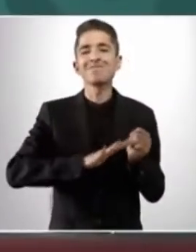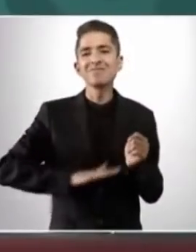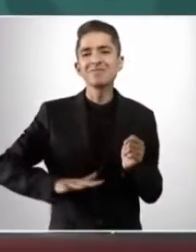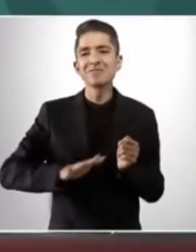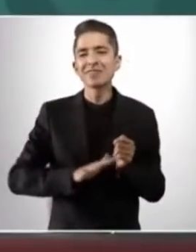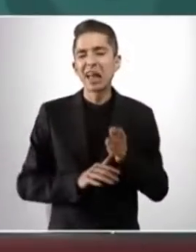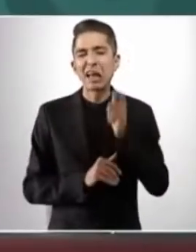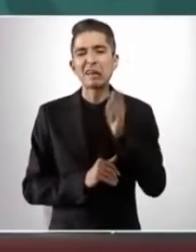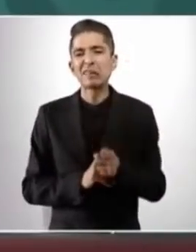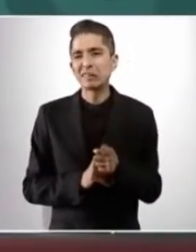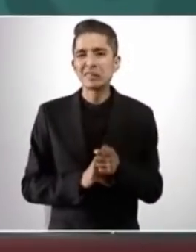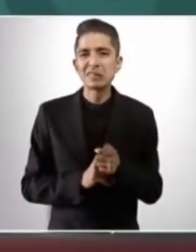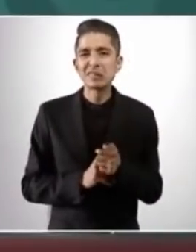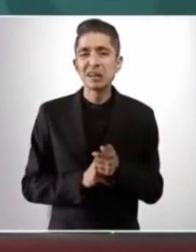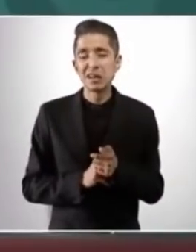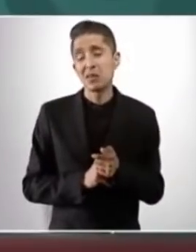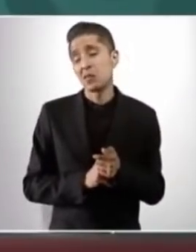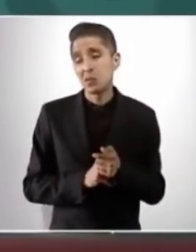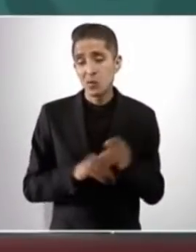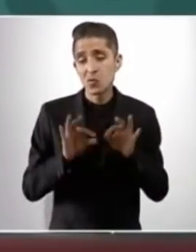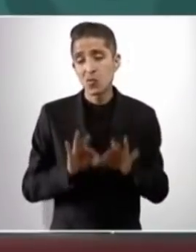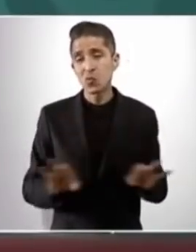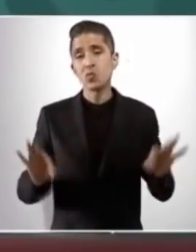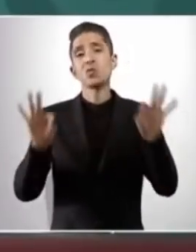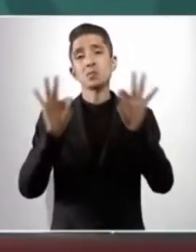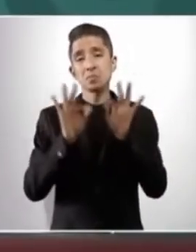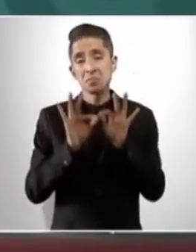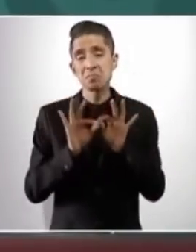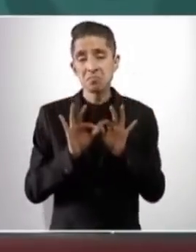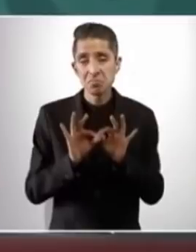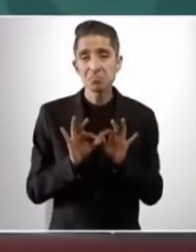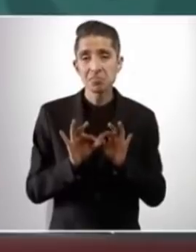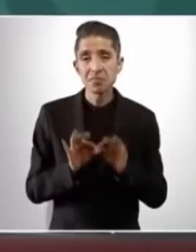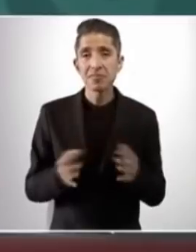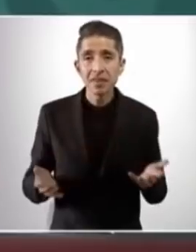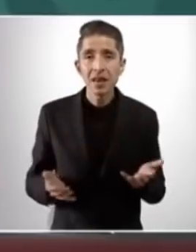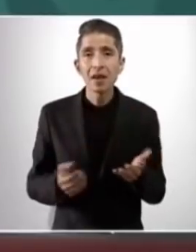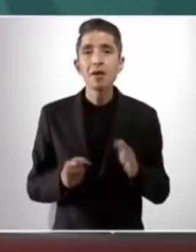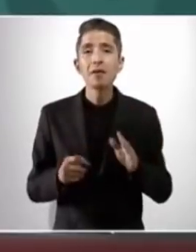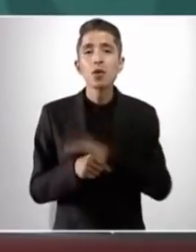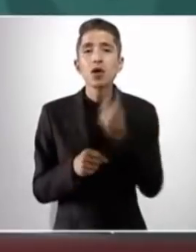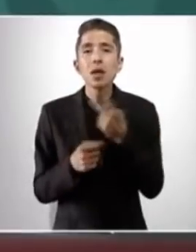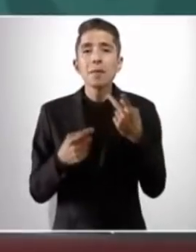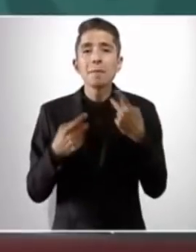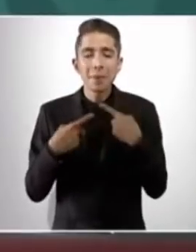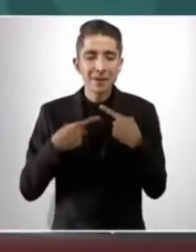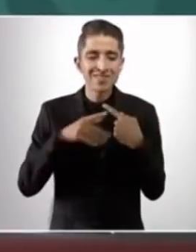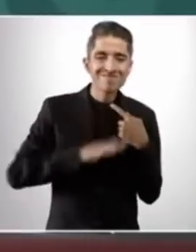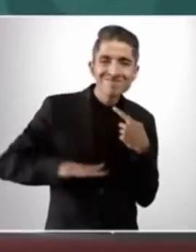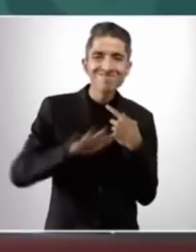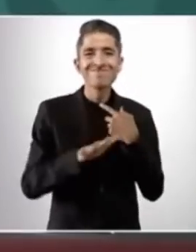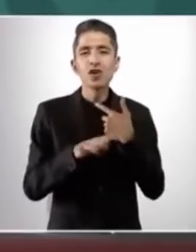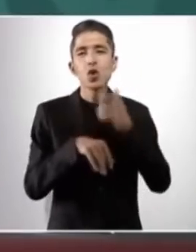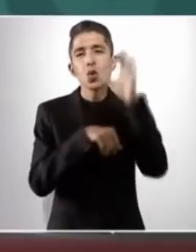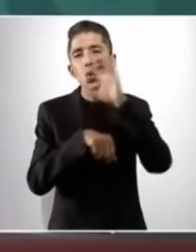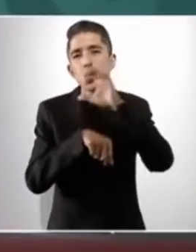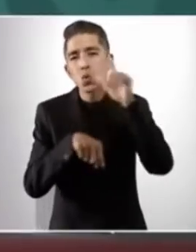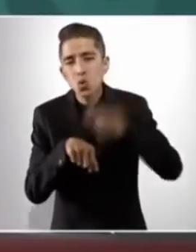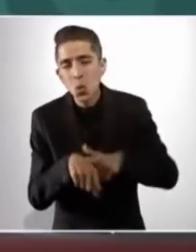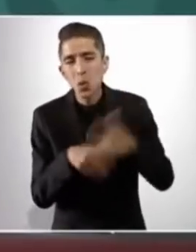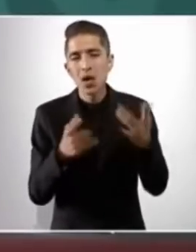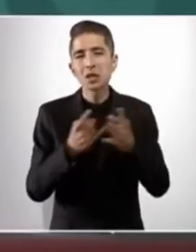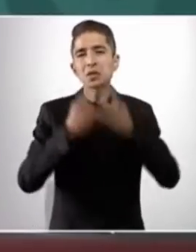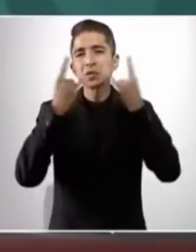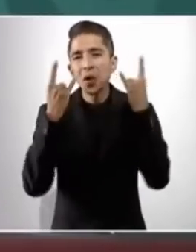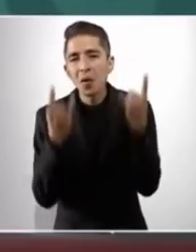importantes por su población, por su cultura, por su